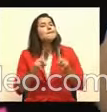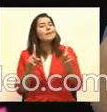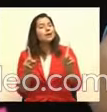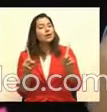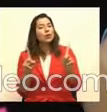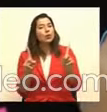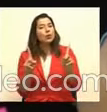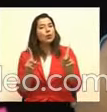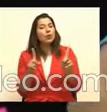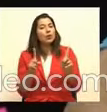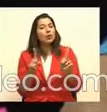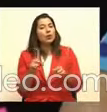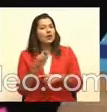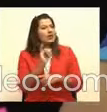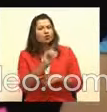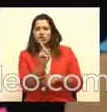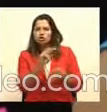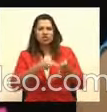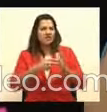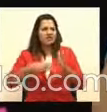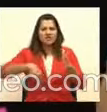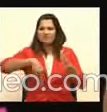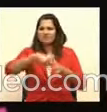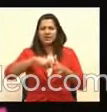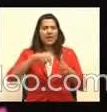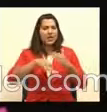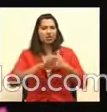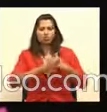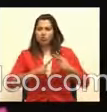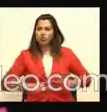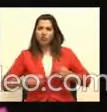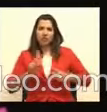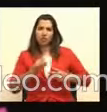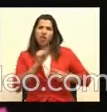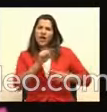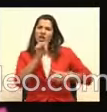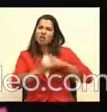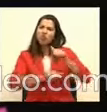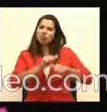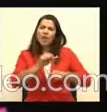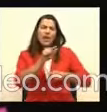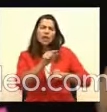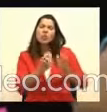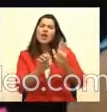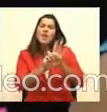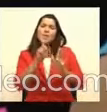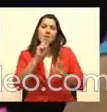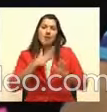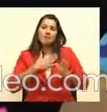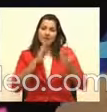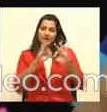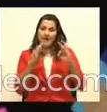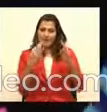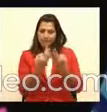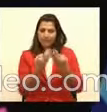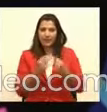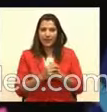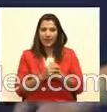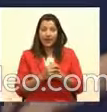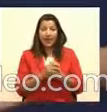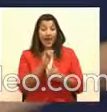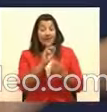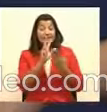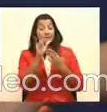luchar en la vida, es un luchador. Yo siempre le he dicho que él es el ejemplo de la familia. Este proyecto